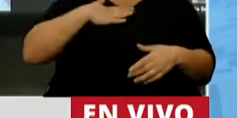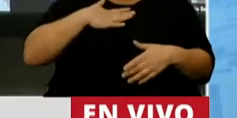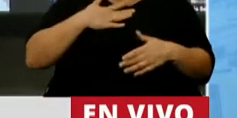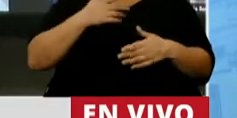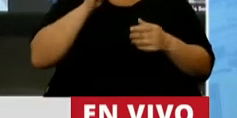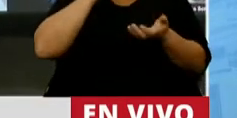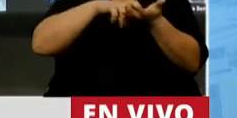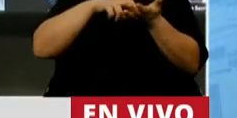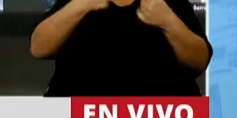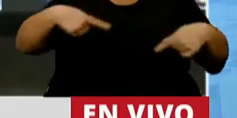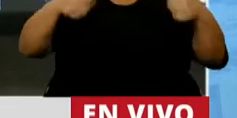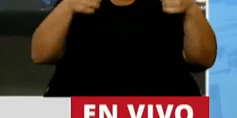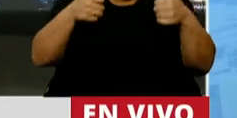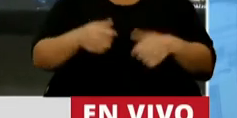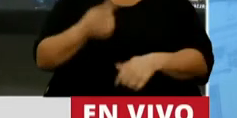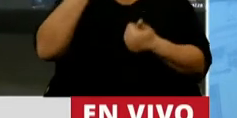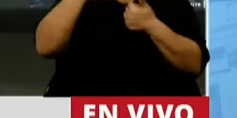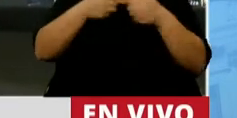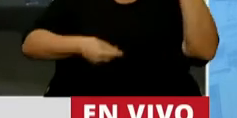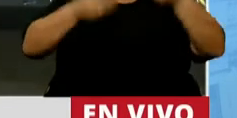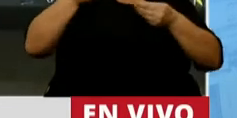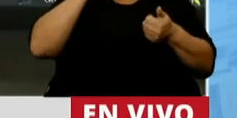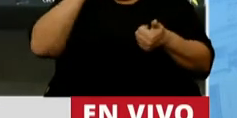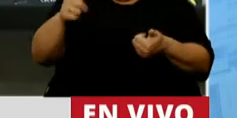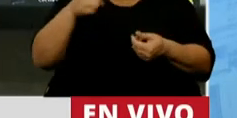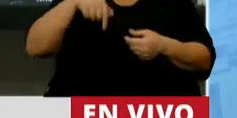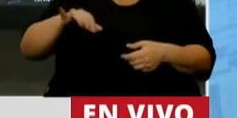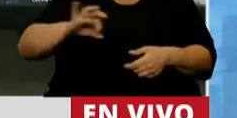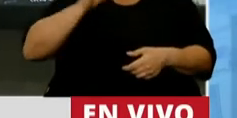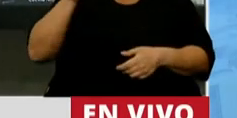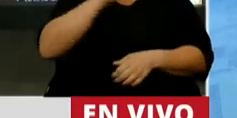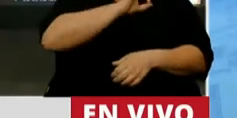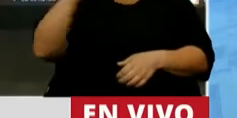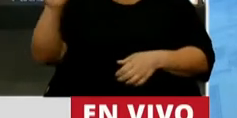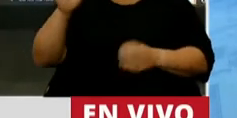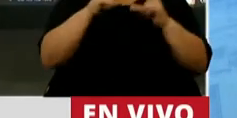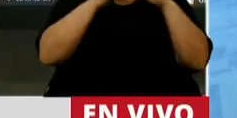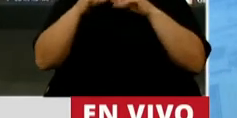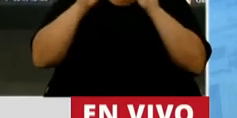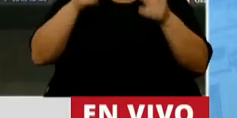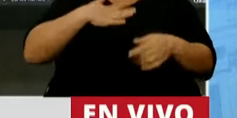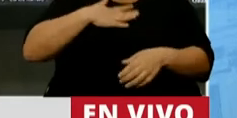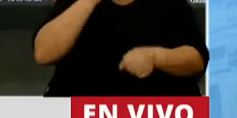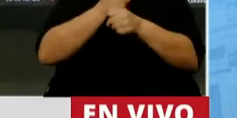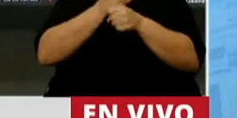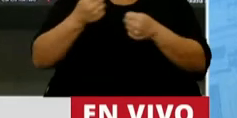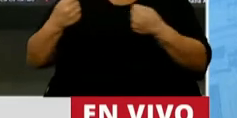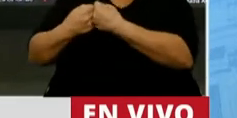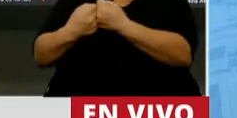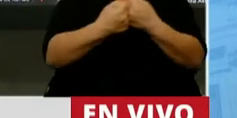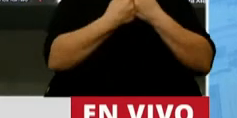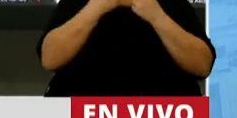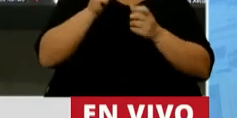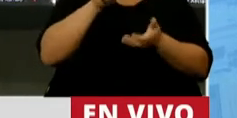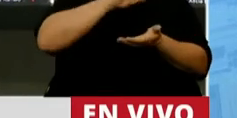varias buenas noticias. Primero, tener un presupuesto, ya que este año no lo hemos tenido. También celebro el trabajo mancomunado que